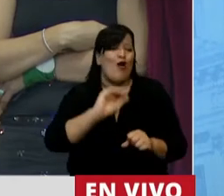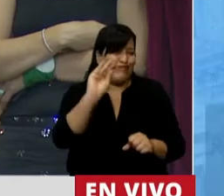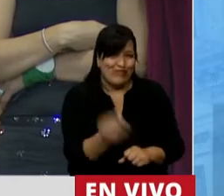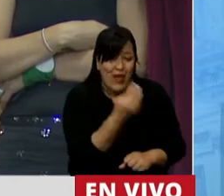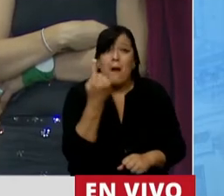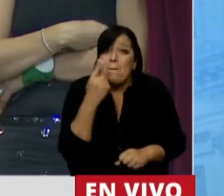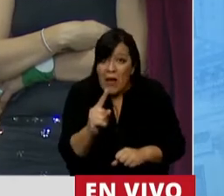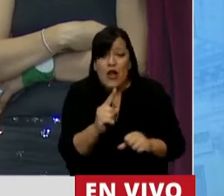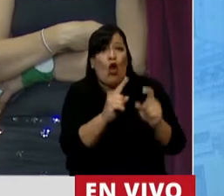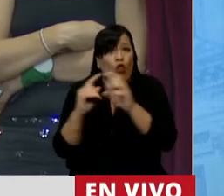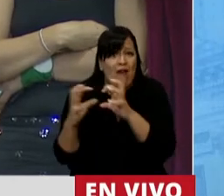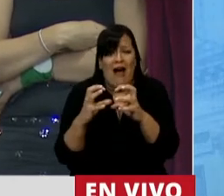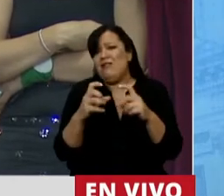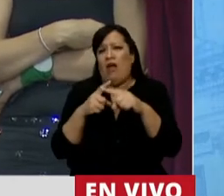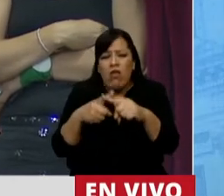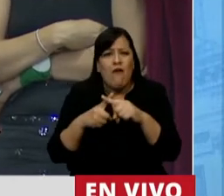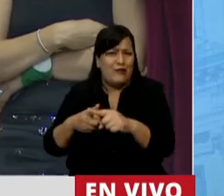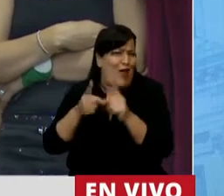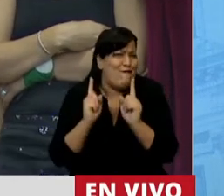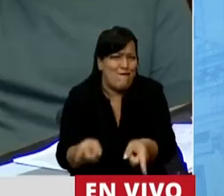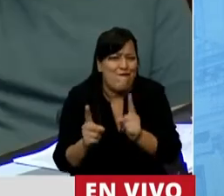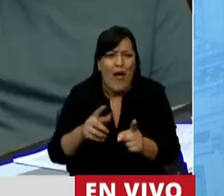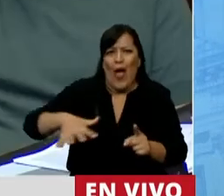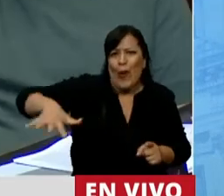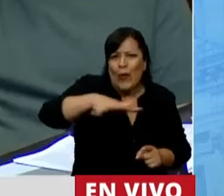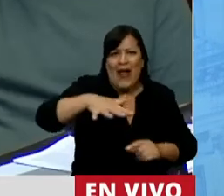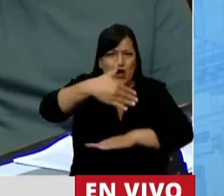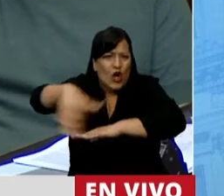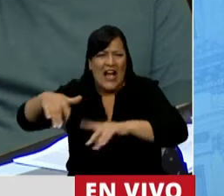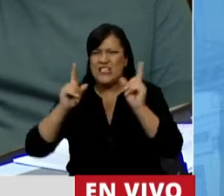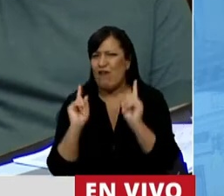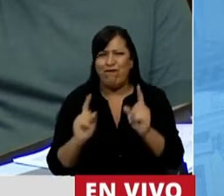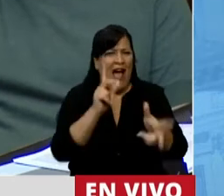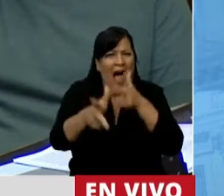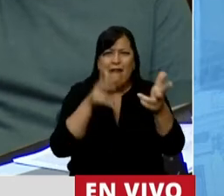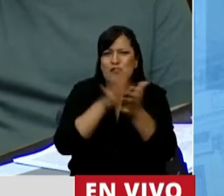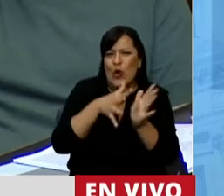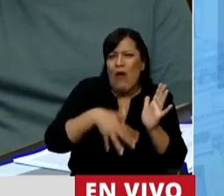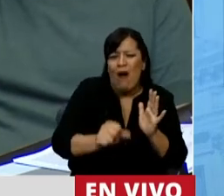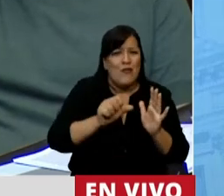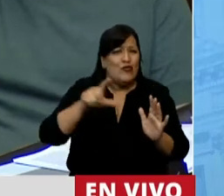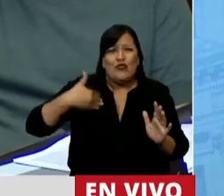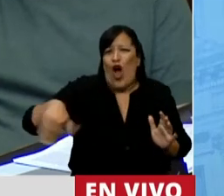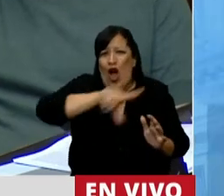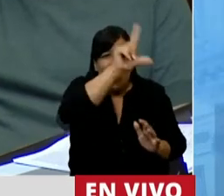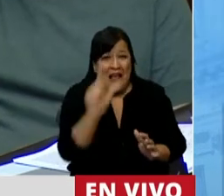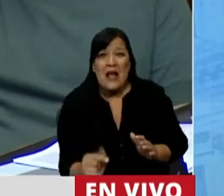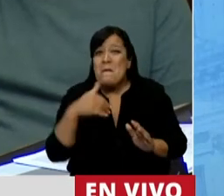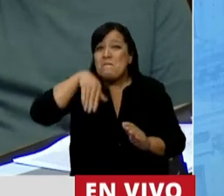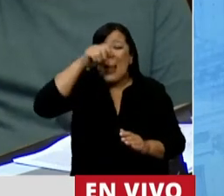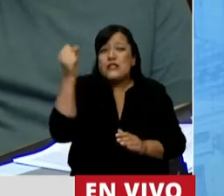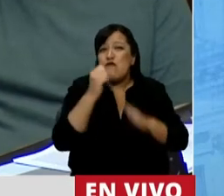señores, el debate siguió en los barrios, en las calles, en los territorios, y fundamentalmente